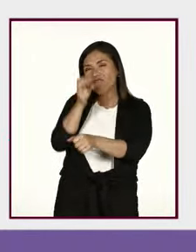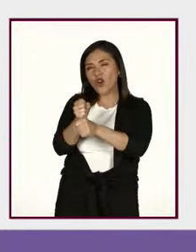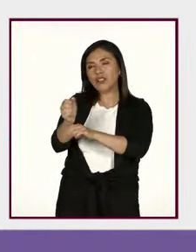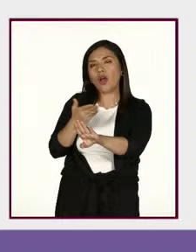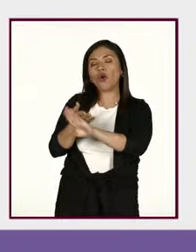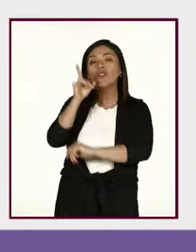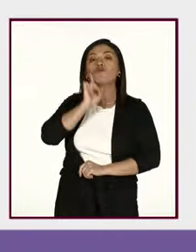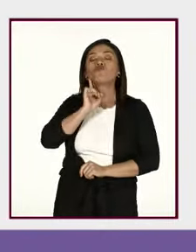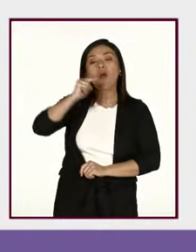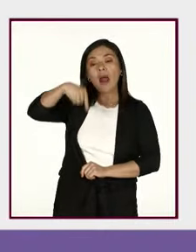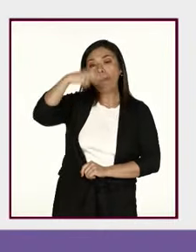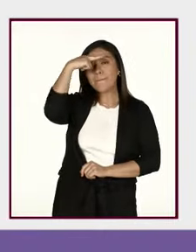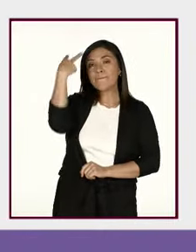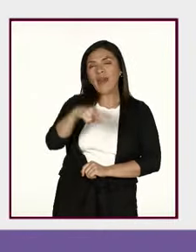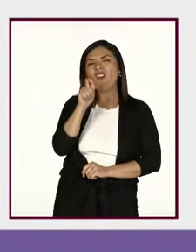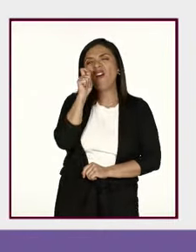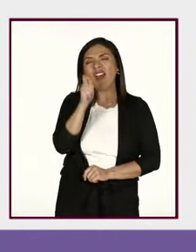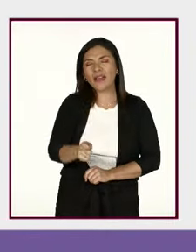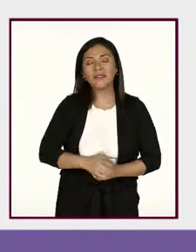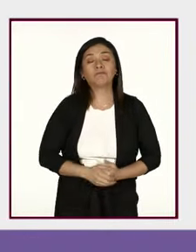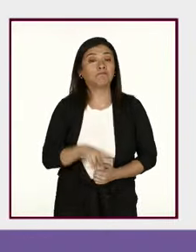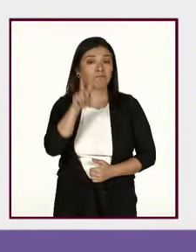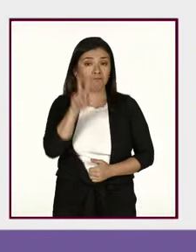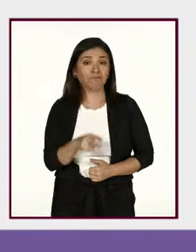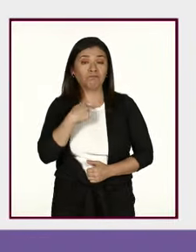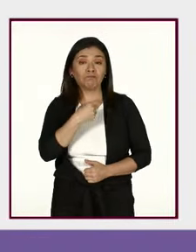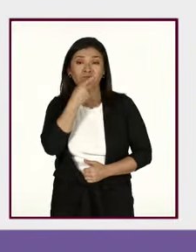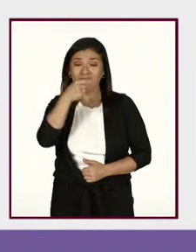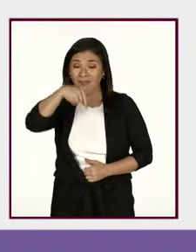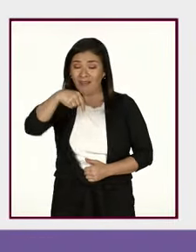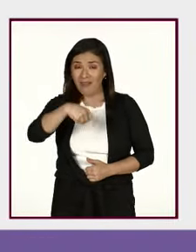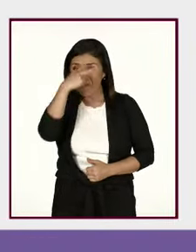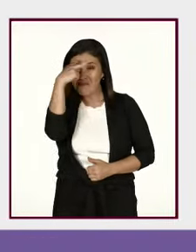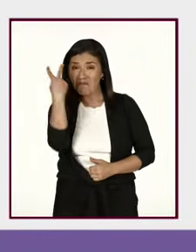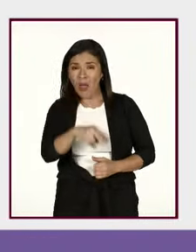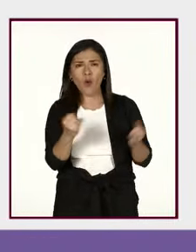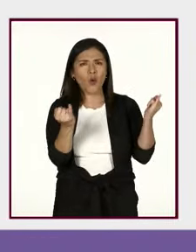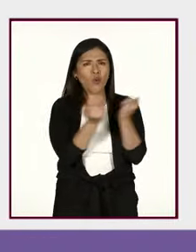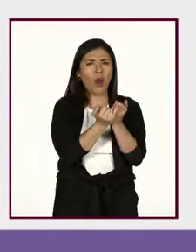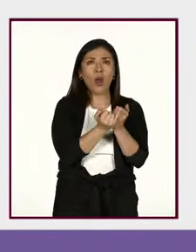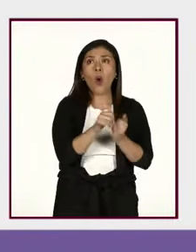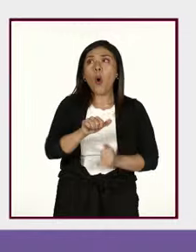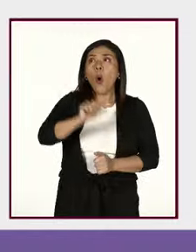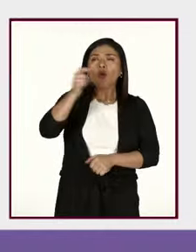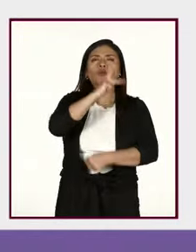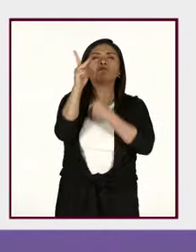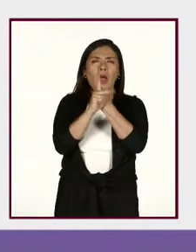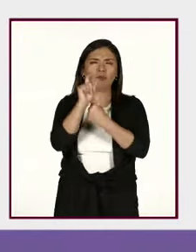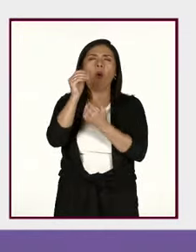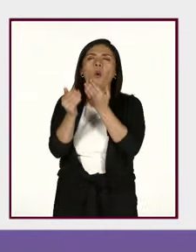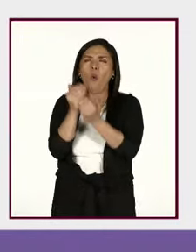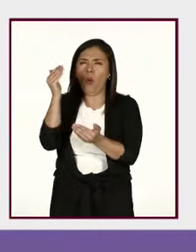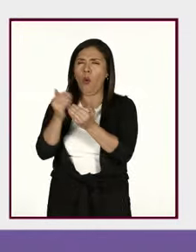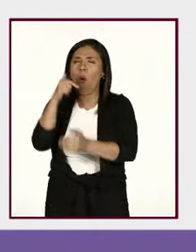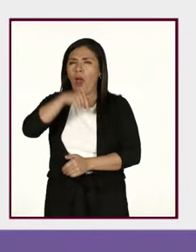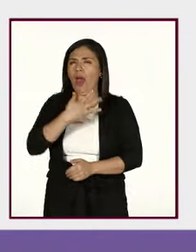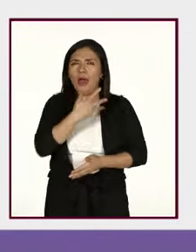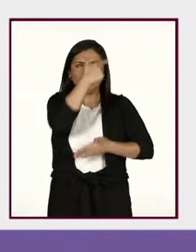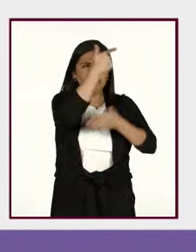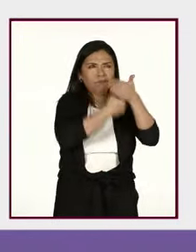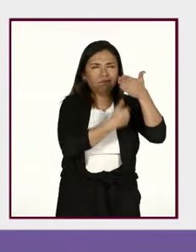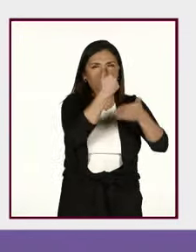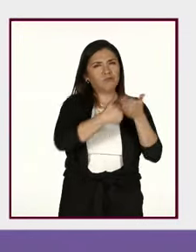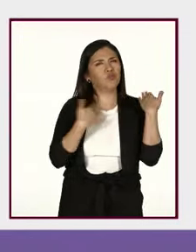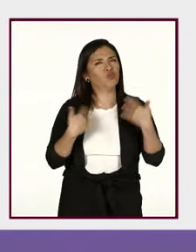mujeres en México. Debo decirles que en este país, como en pocos países del mundo, tenemos estadísticas muy